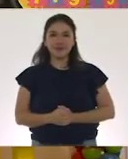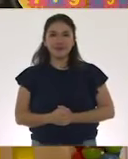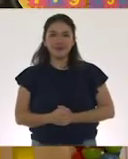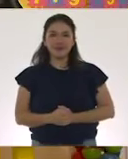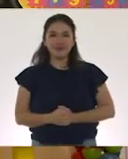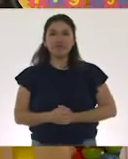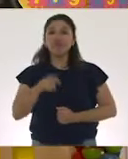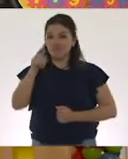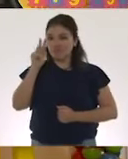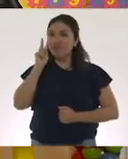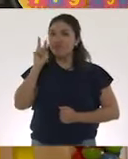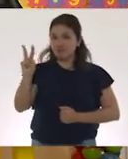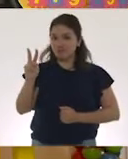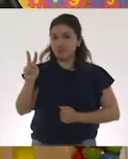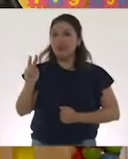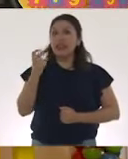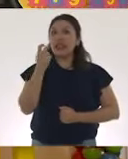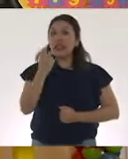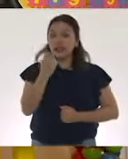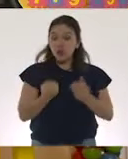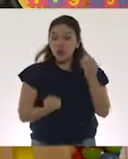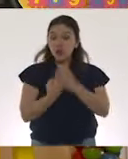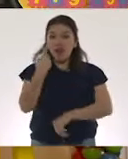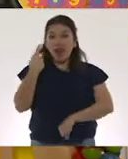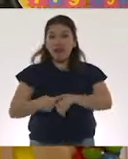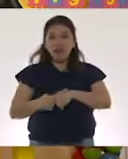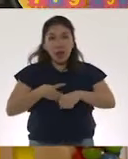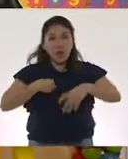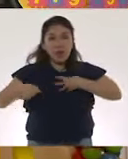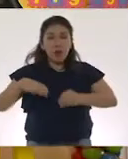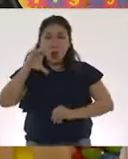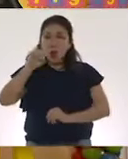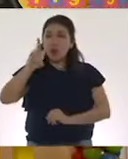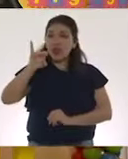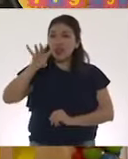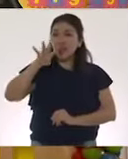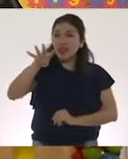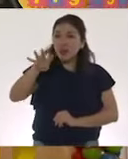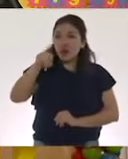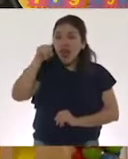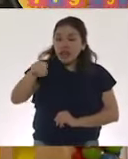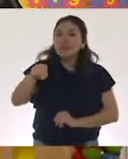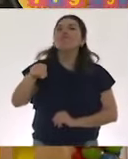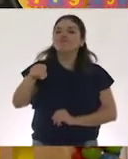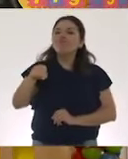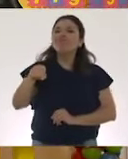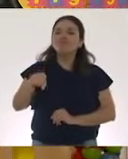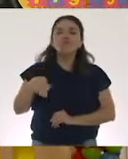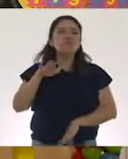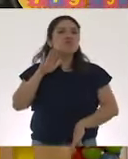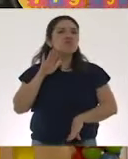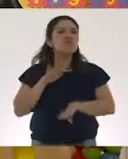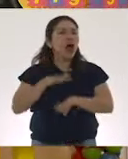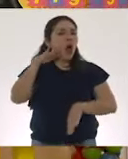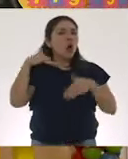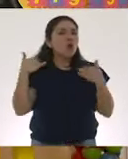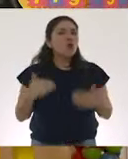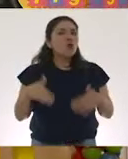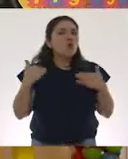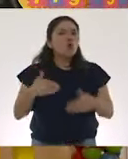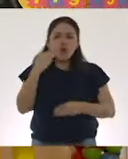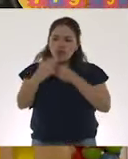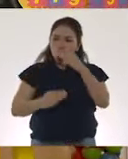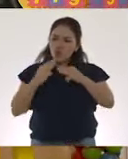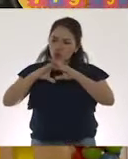Como podemos ver, esta nueva pandemia de COVID-19 ha impactado como nunca